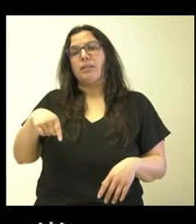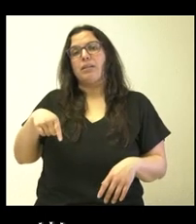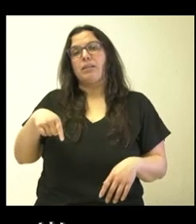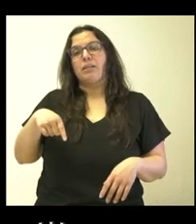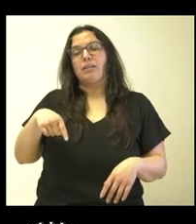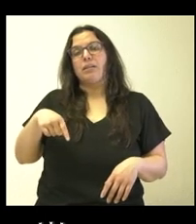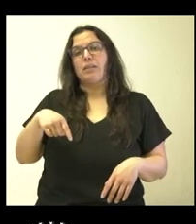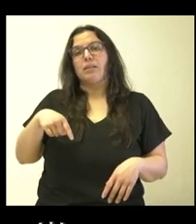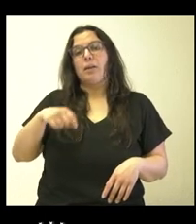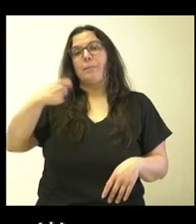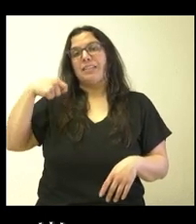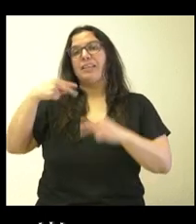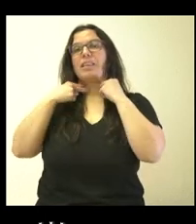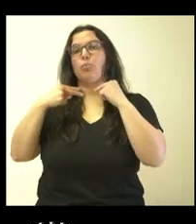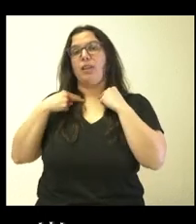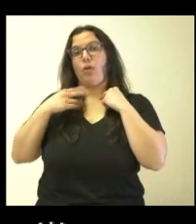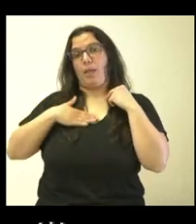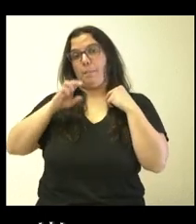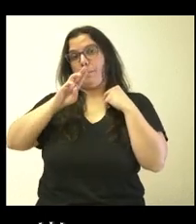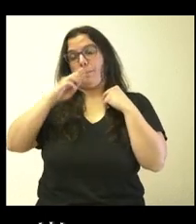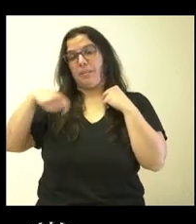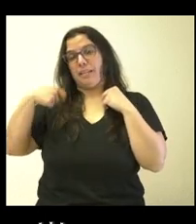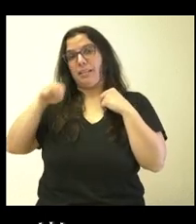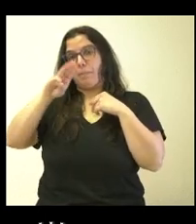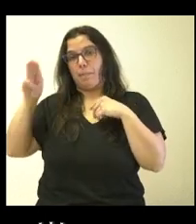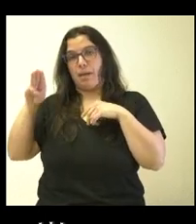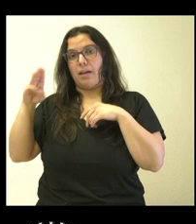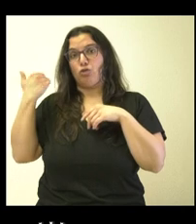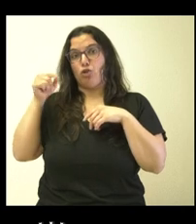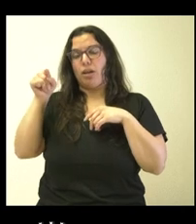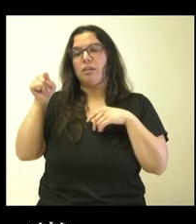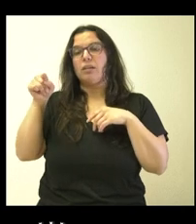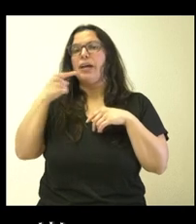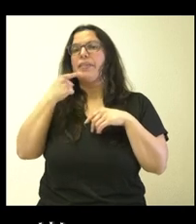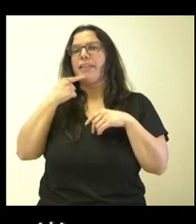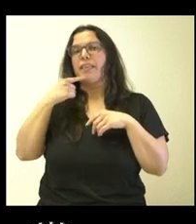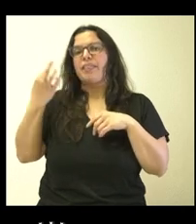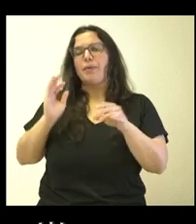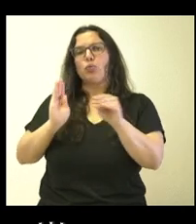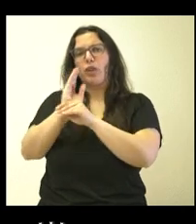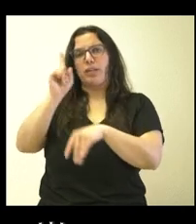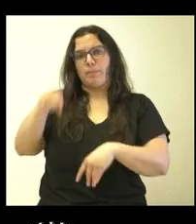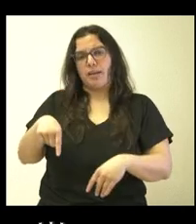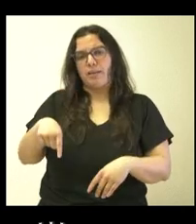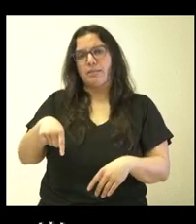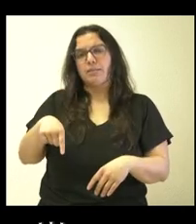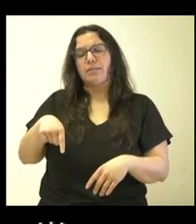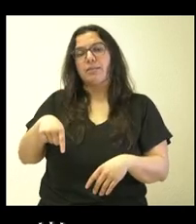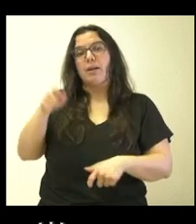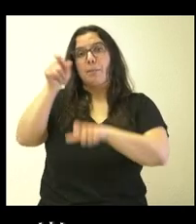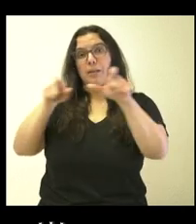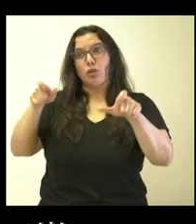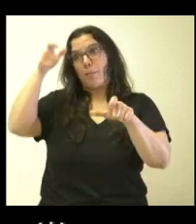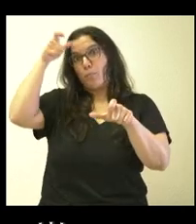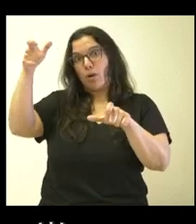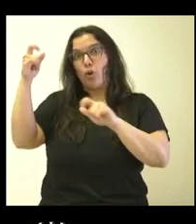es PSOE, y del presidente de Diputación, Benito Serrano, que es el presidente también del PP, que decía el otro día que habría que subvencionar también que la gente de los